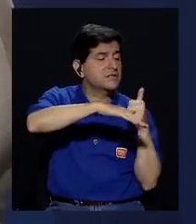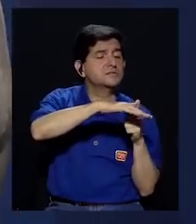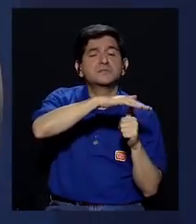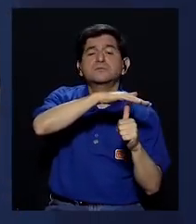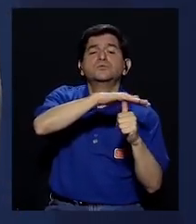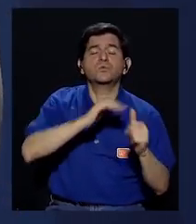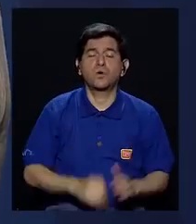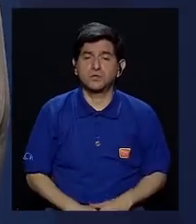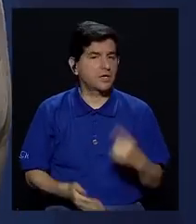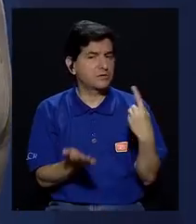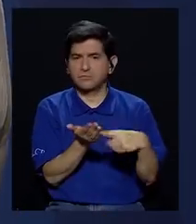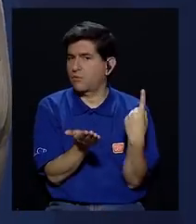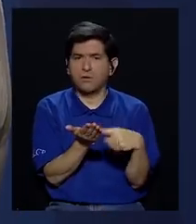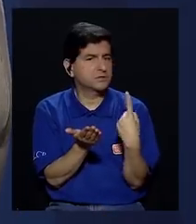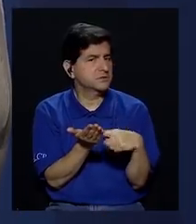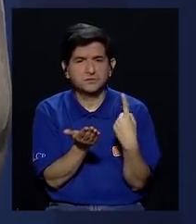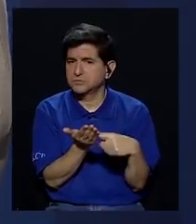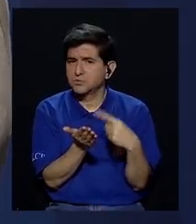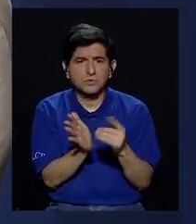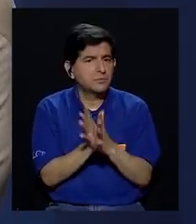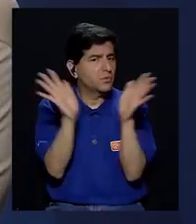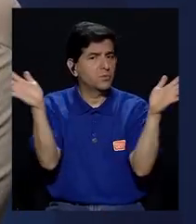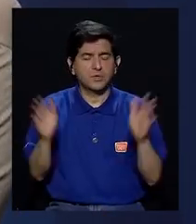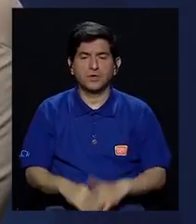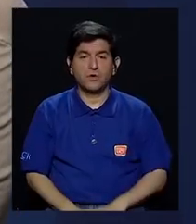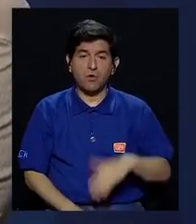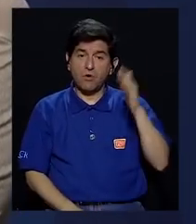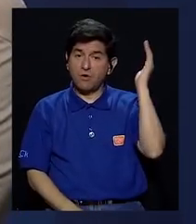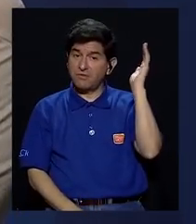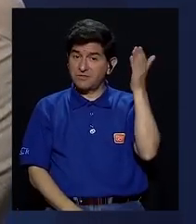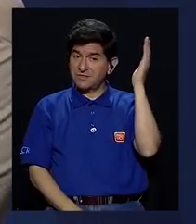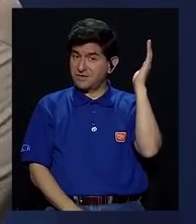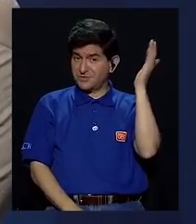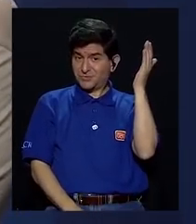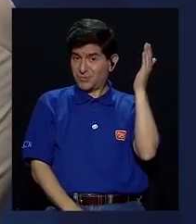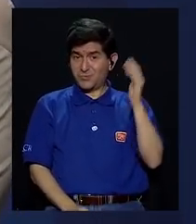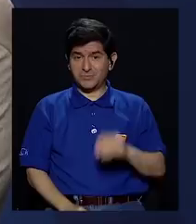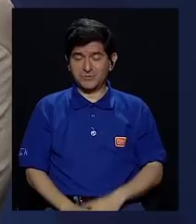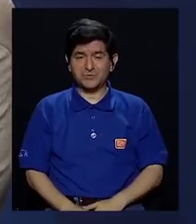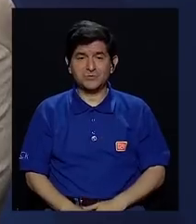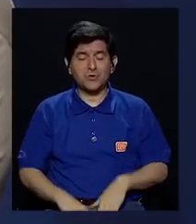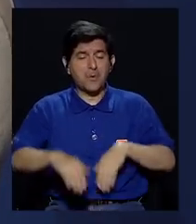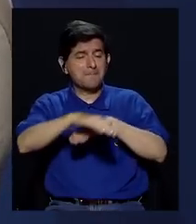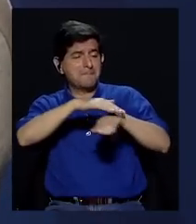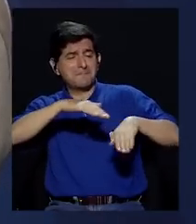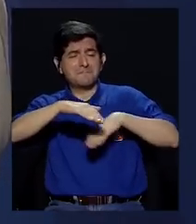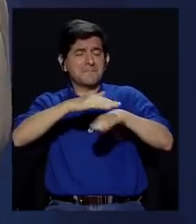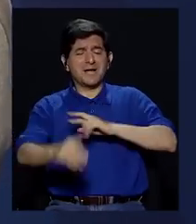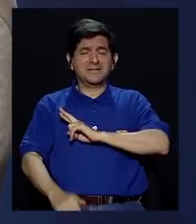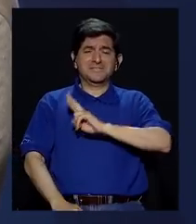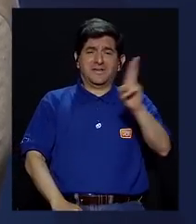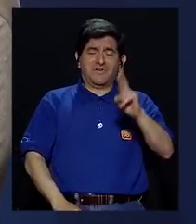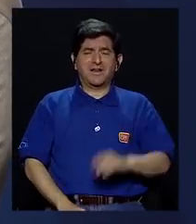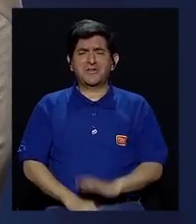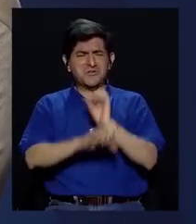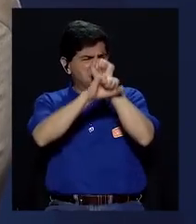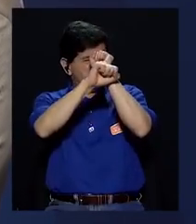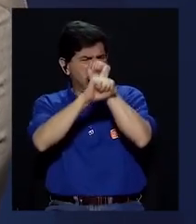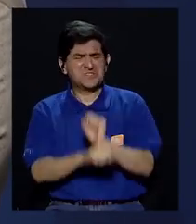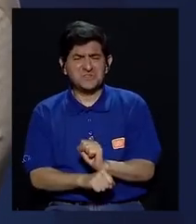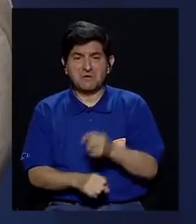escondidos del debate público porque el discurso de fundamentalista, religioso,